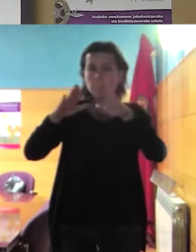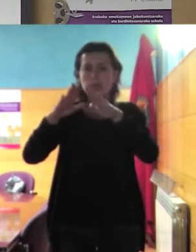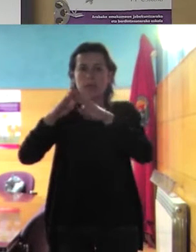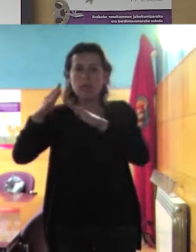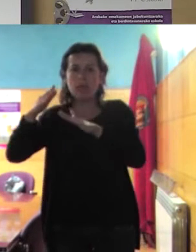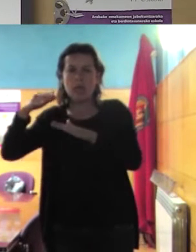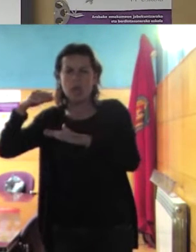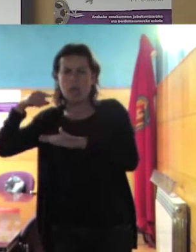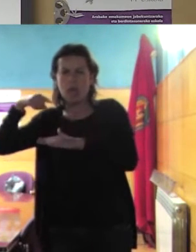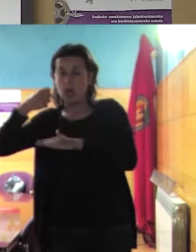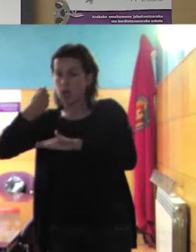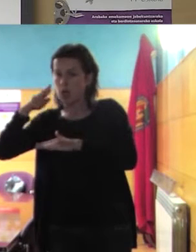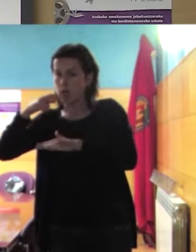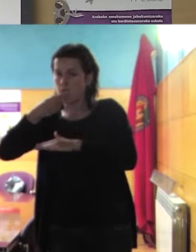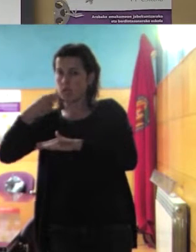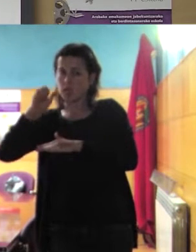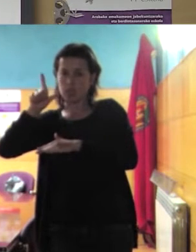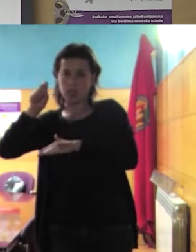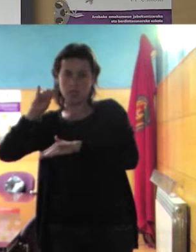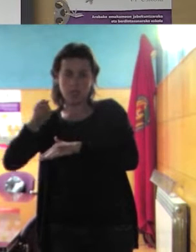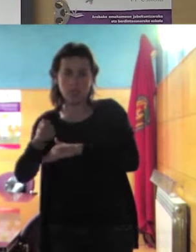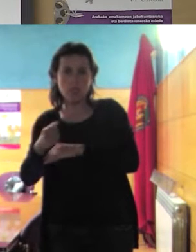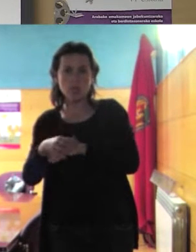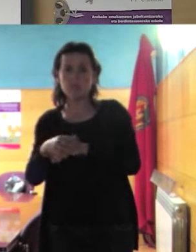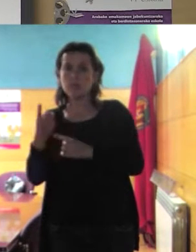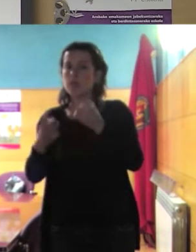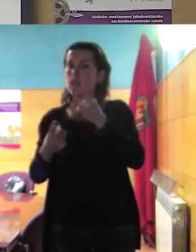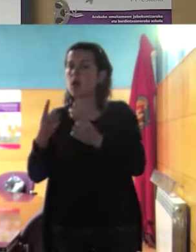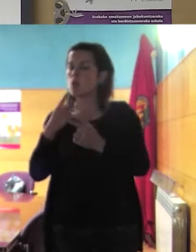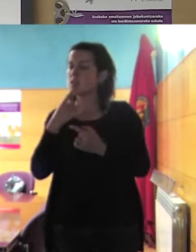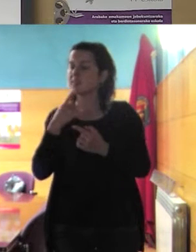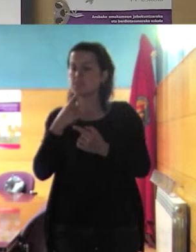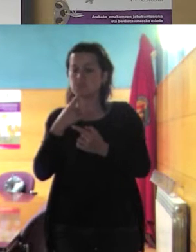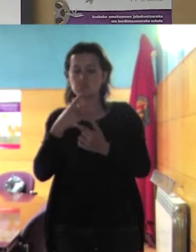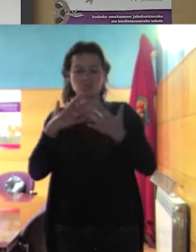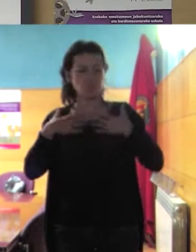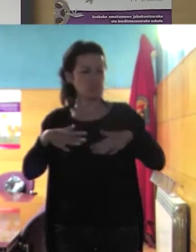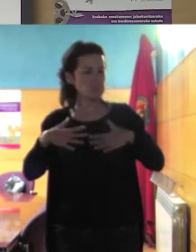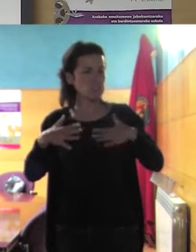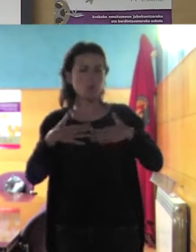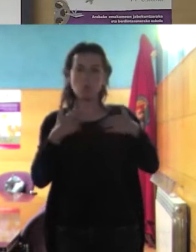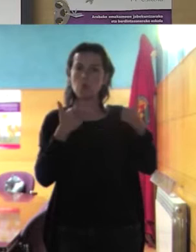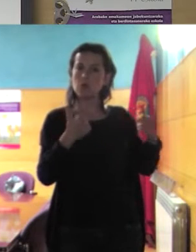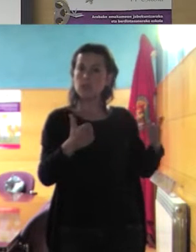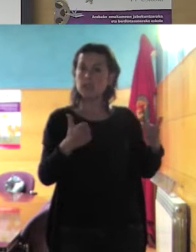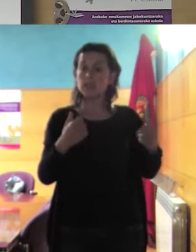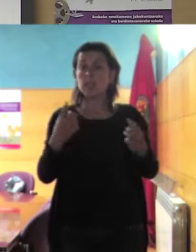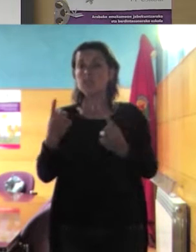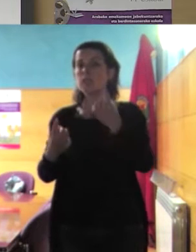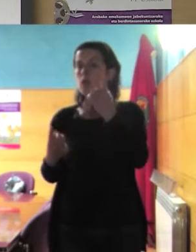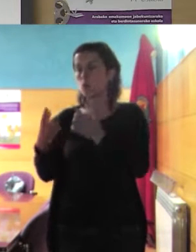y unas hacen hincapié en que las mujeres deben poder llevar lo que quieran y otras se muestran muy